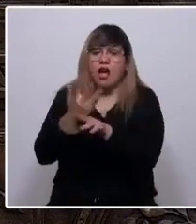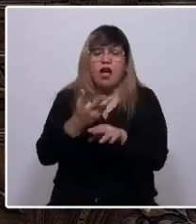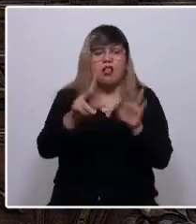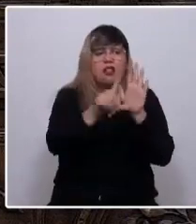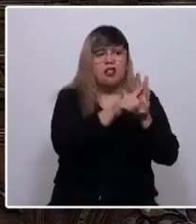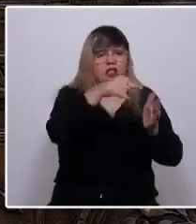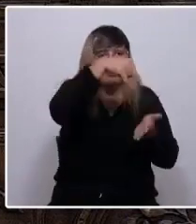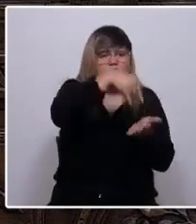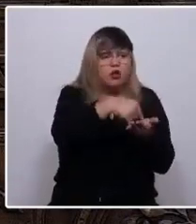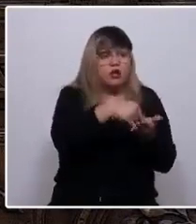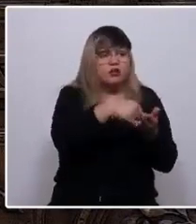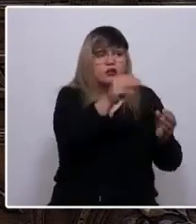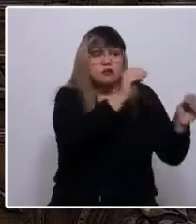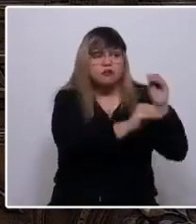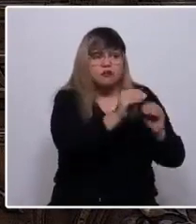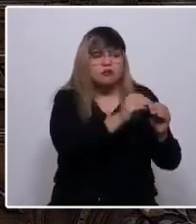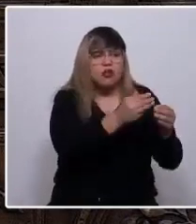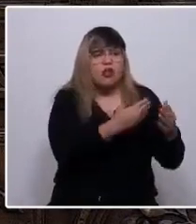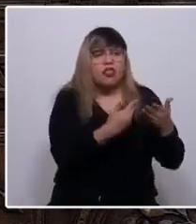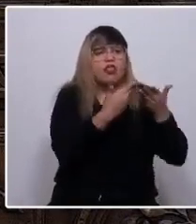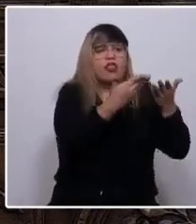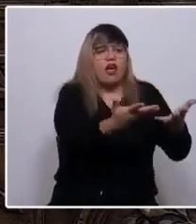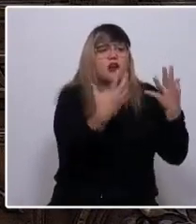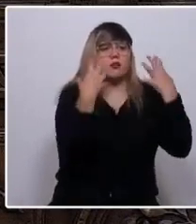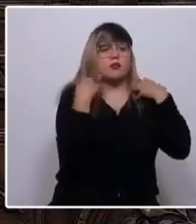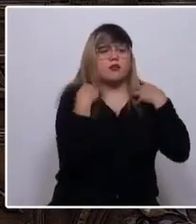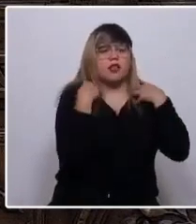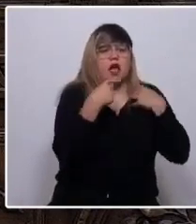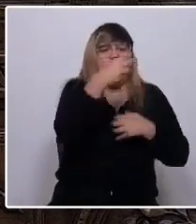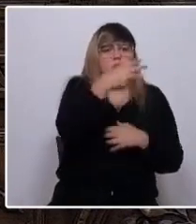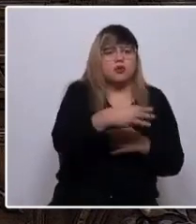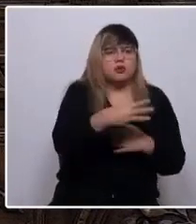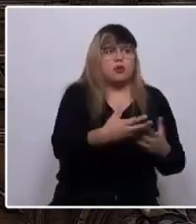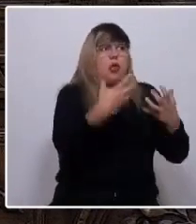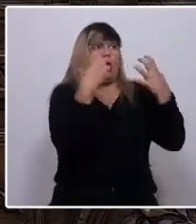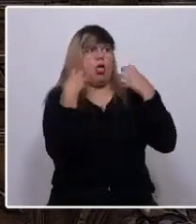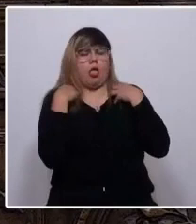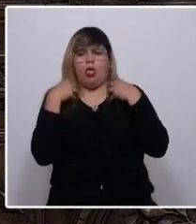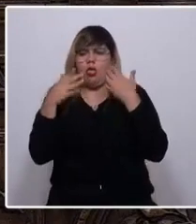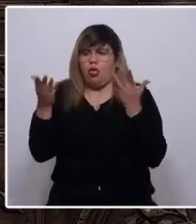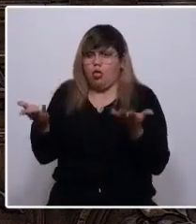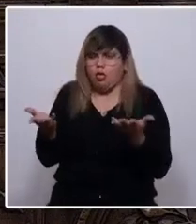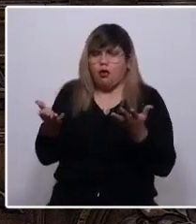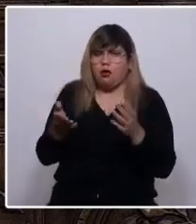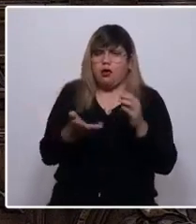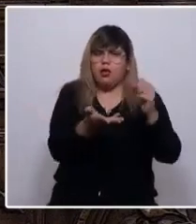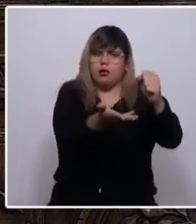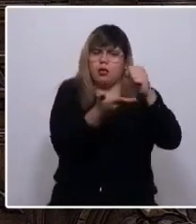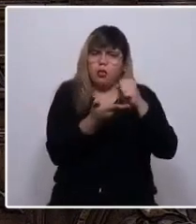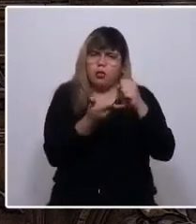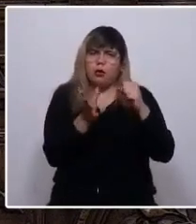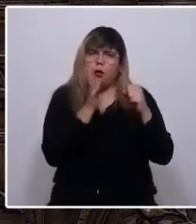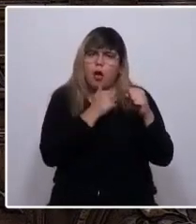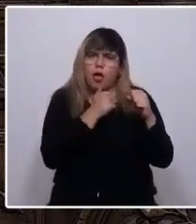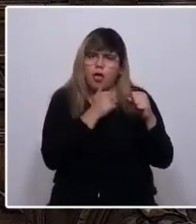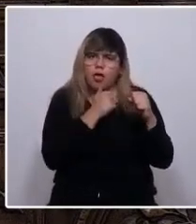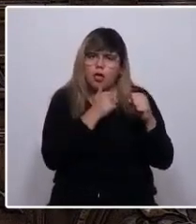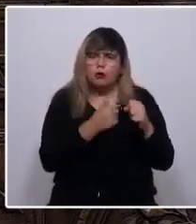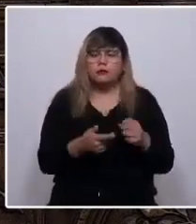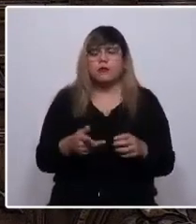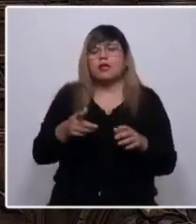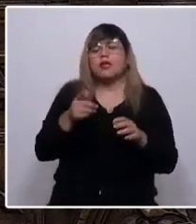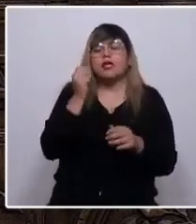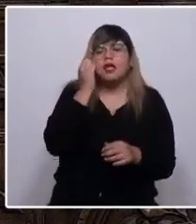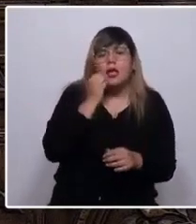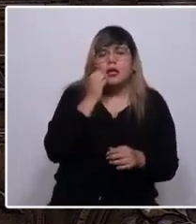Parlamento que entregan más responsabilidad a los municipios sin que esto vaya aparejado de recursos económicos. Estimados convencionales,